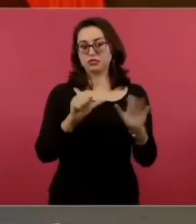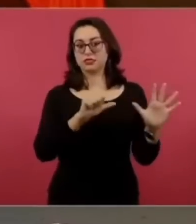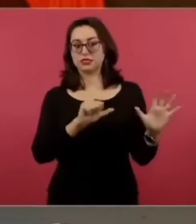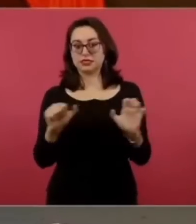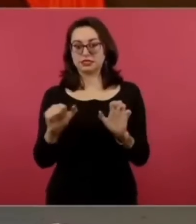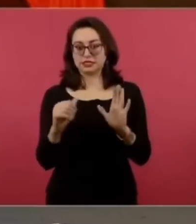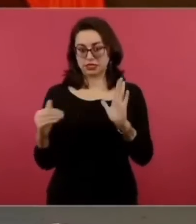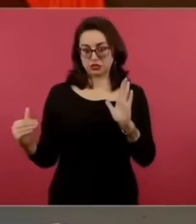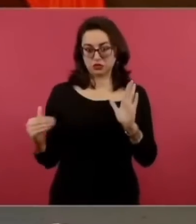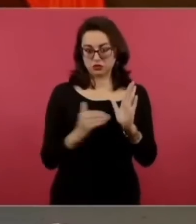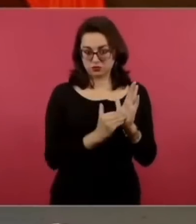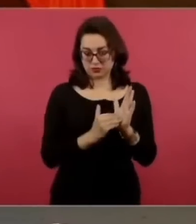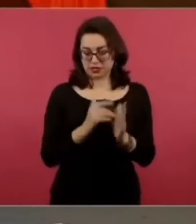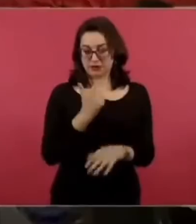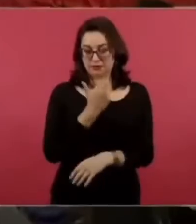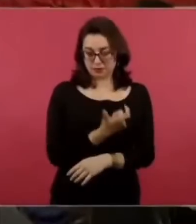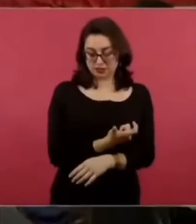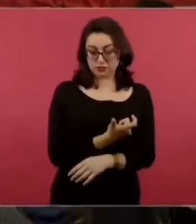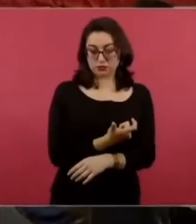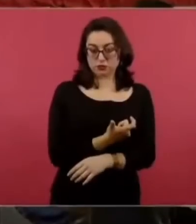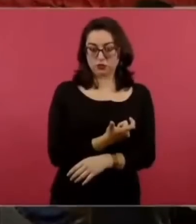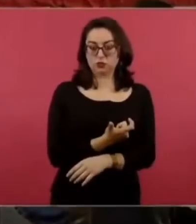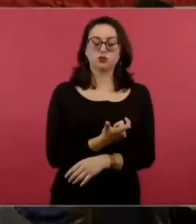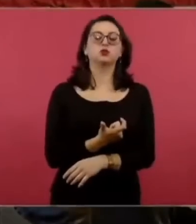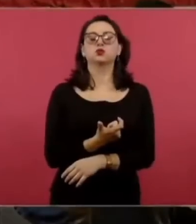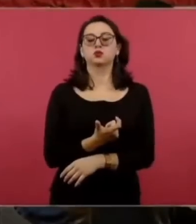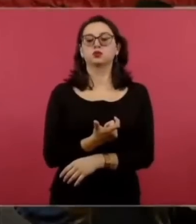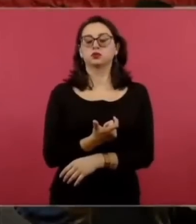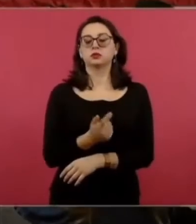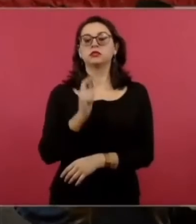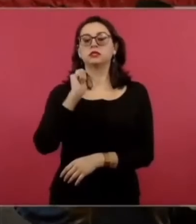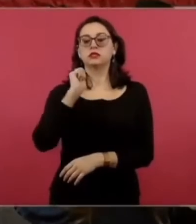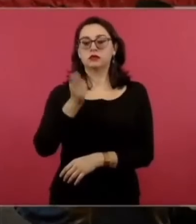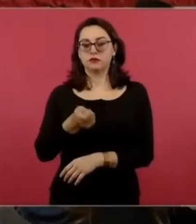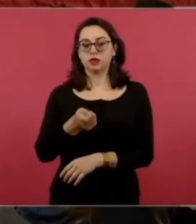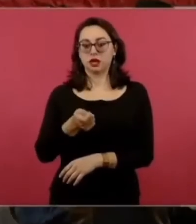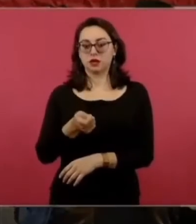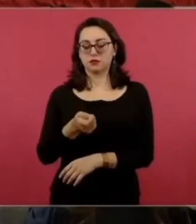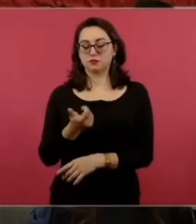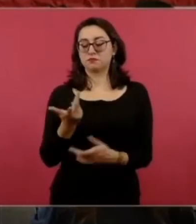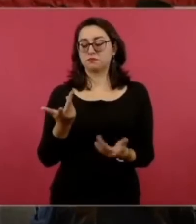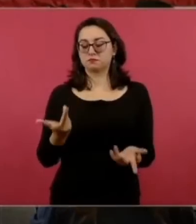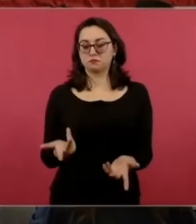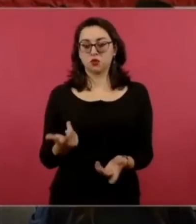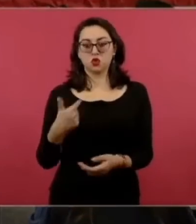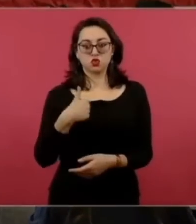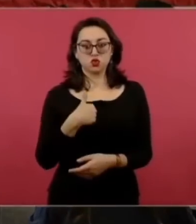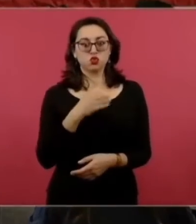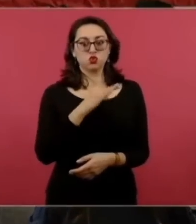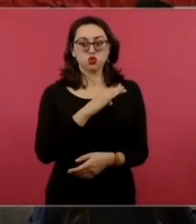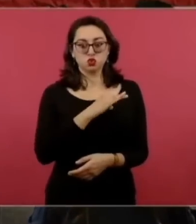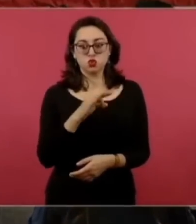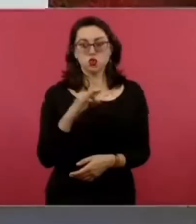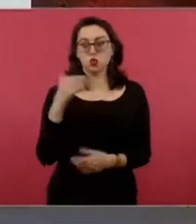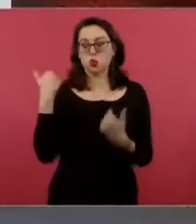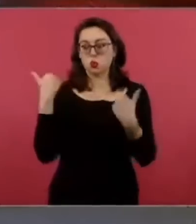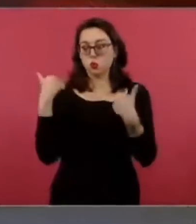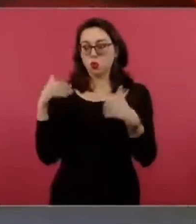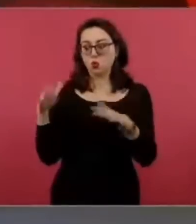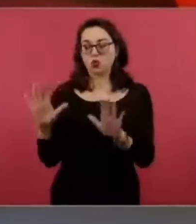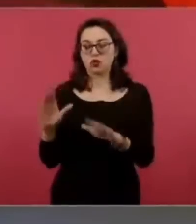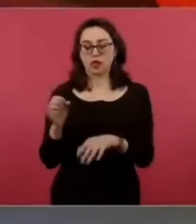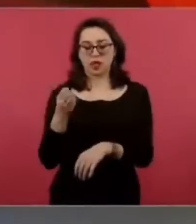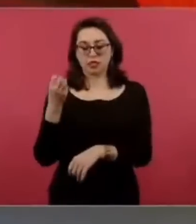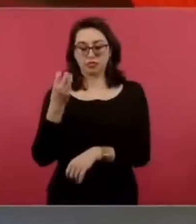pero si seguimos con este contrato son 25 años pagando